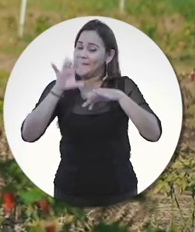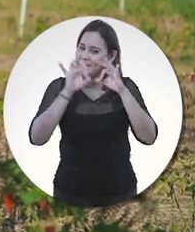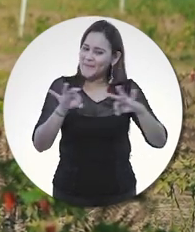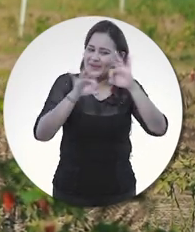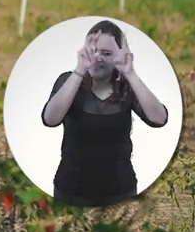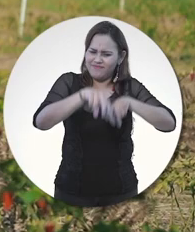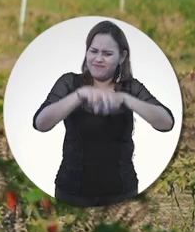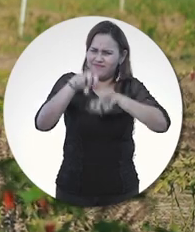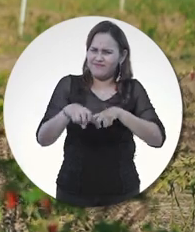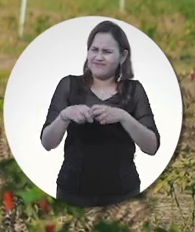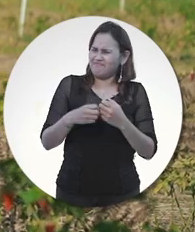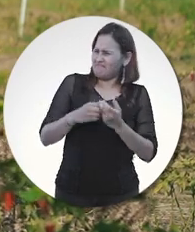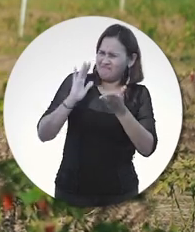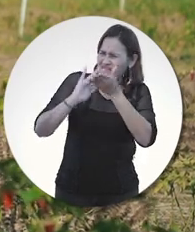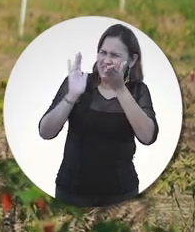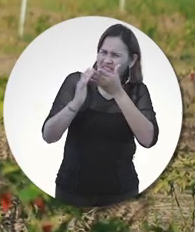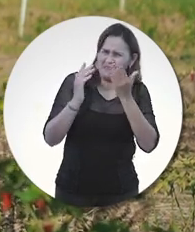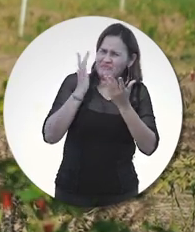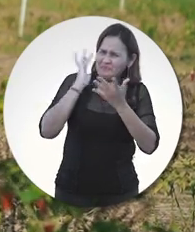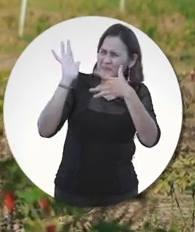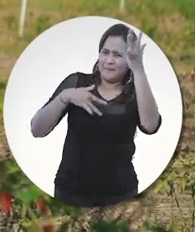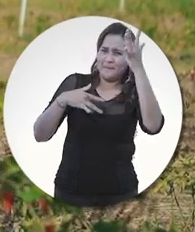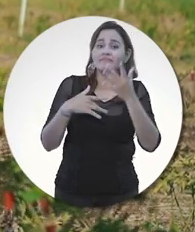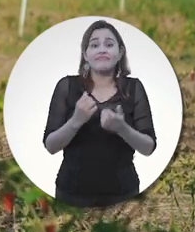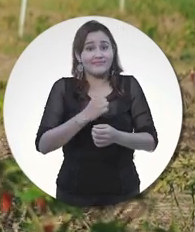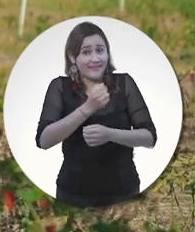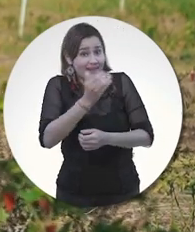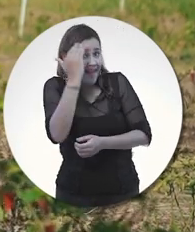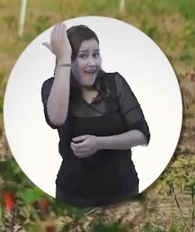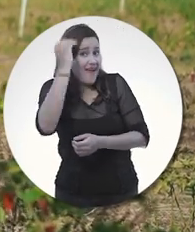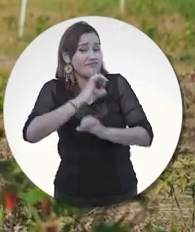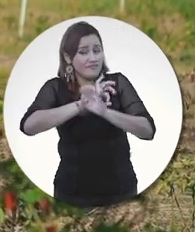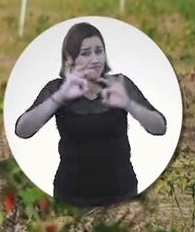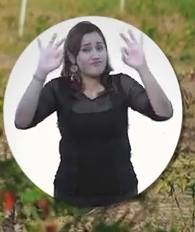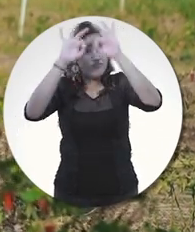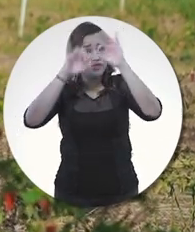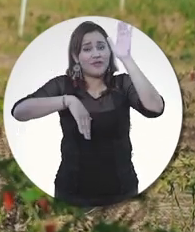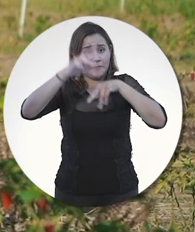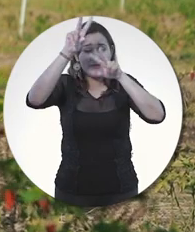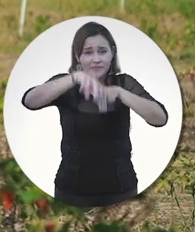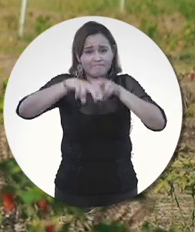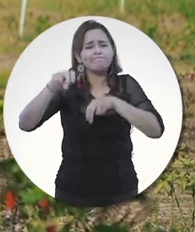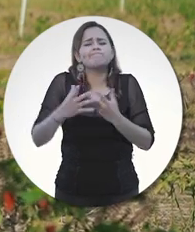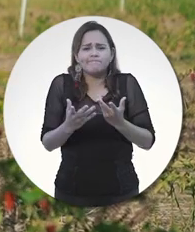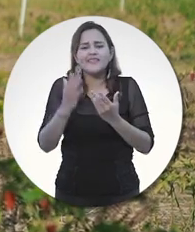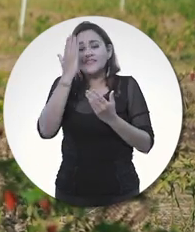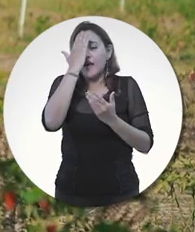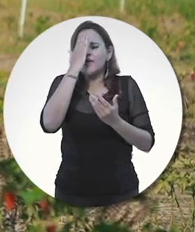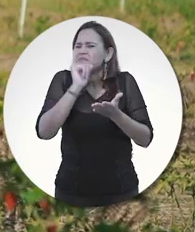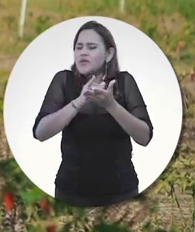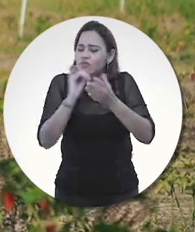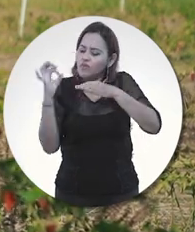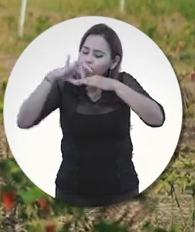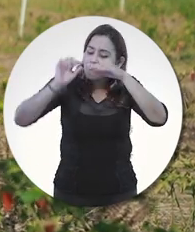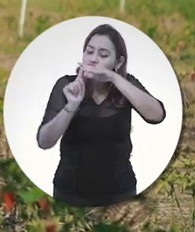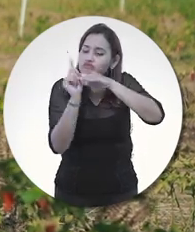tiene que ver con lo que yo estoy haciendo ahora? Mucho, somos el resultado de múltiples siembras y hay ciclos que deben cumplirse para poder